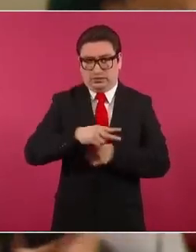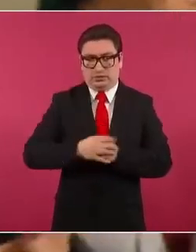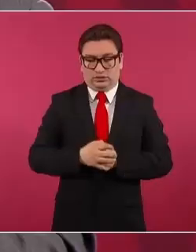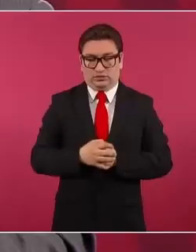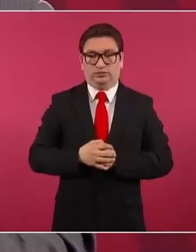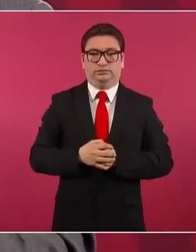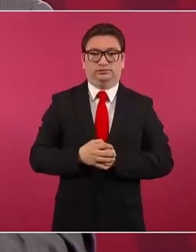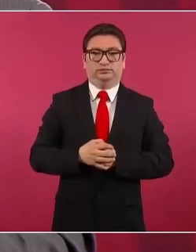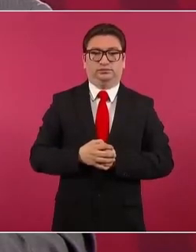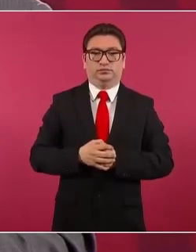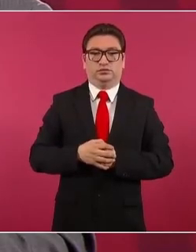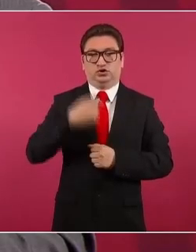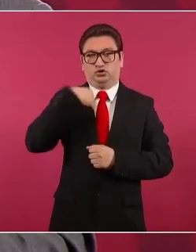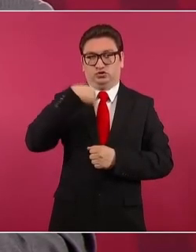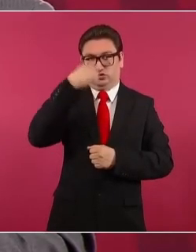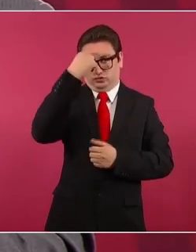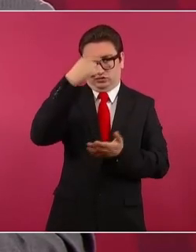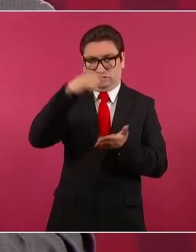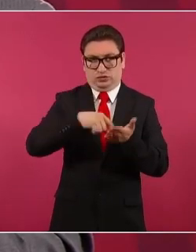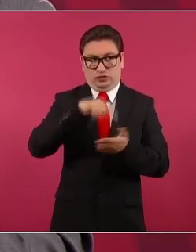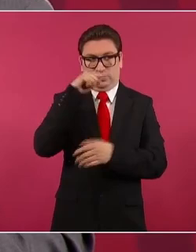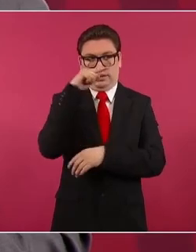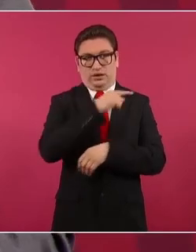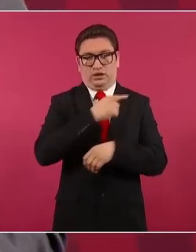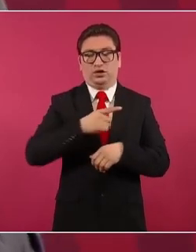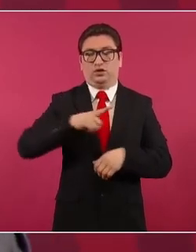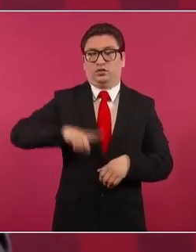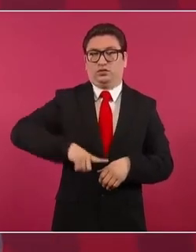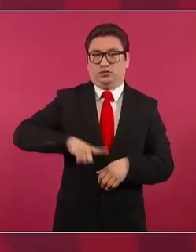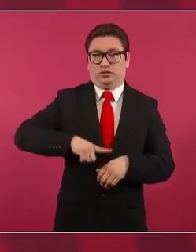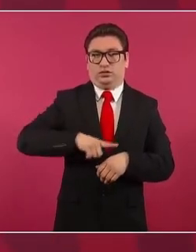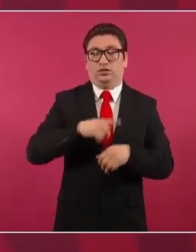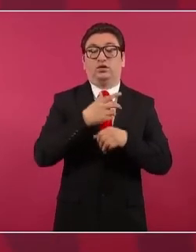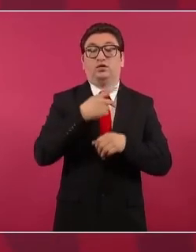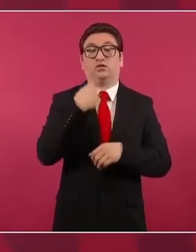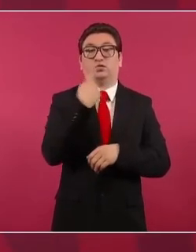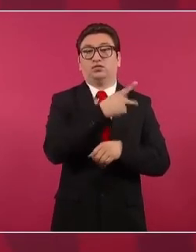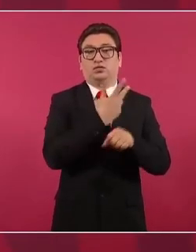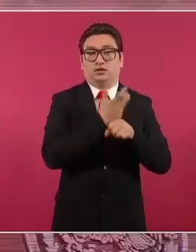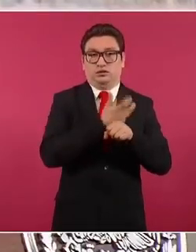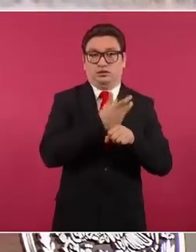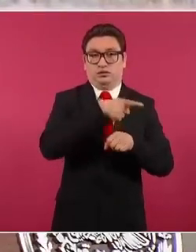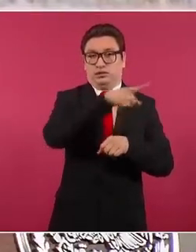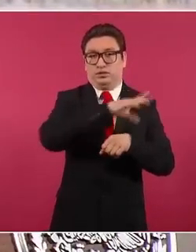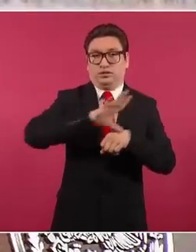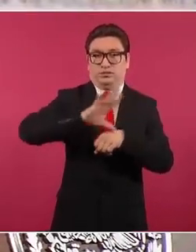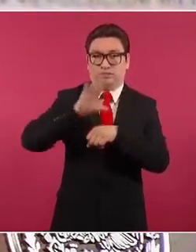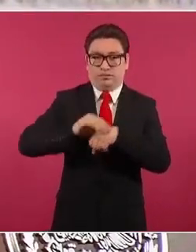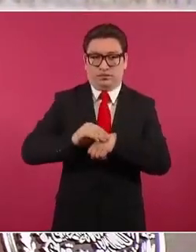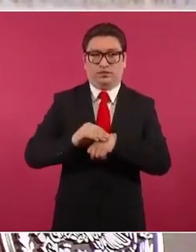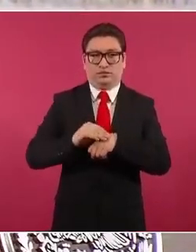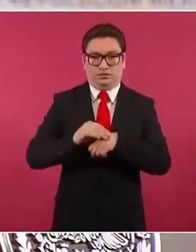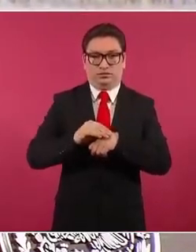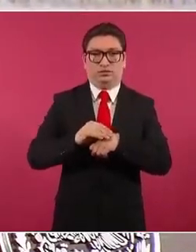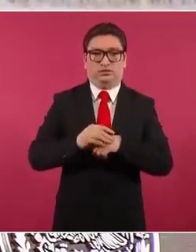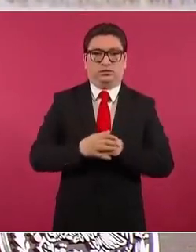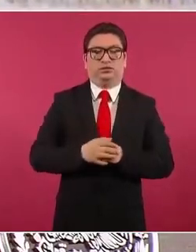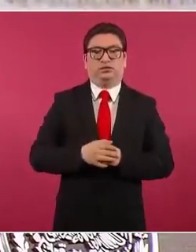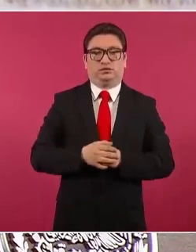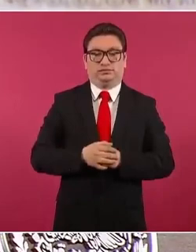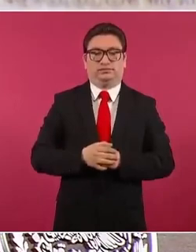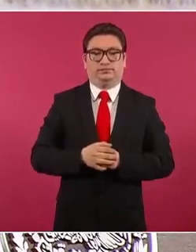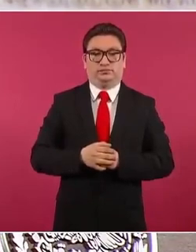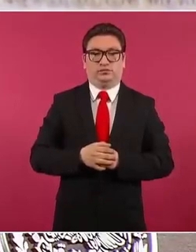Yo la decisión que tomó el gobierno de Estados Unidos de otorgar estos